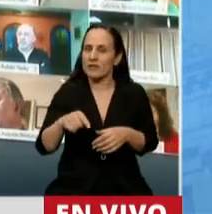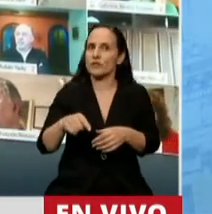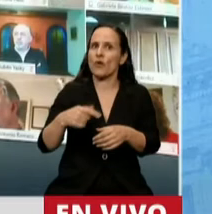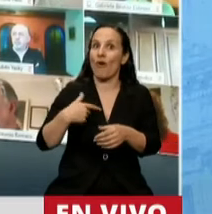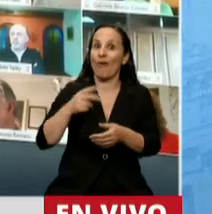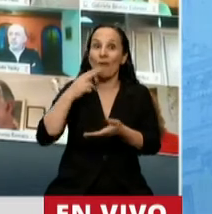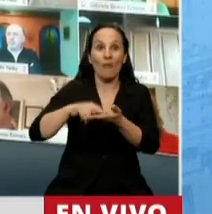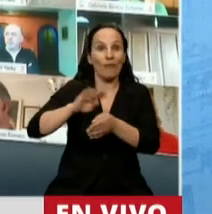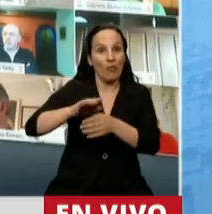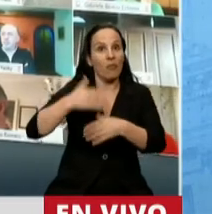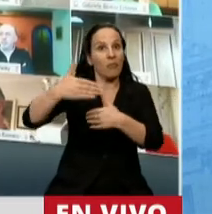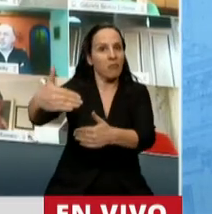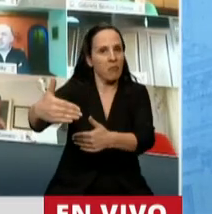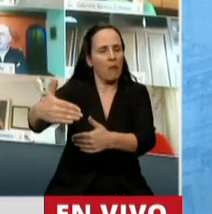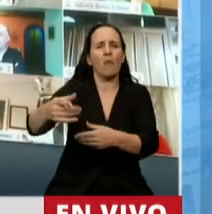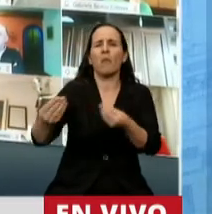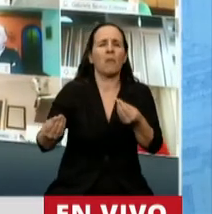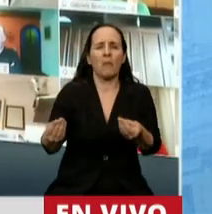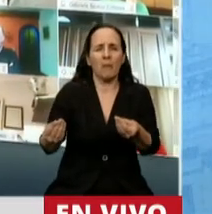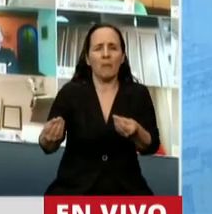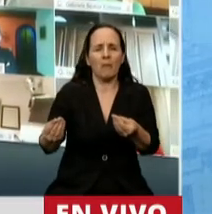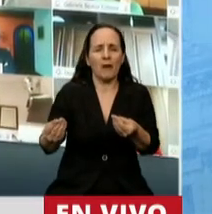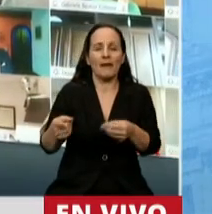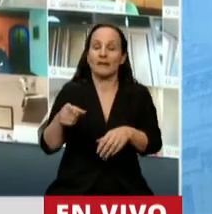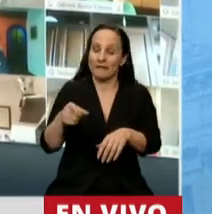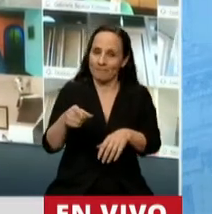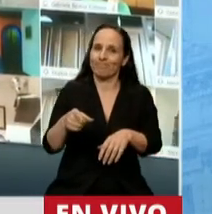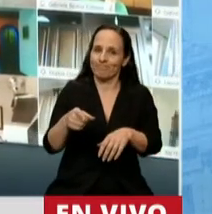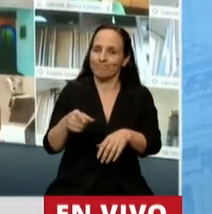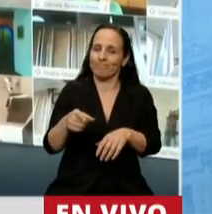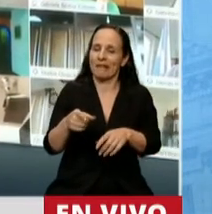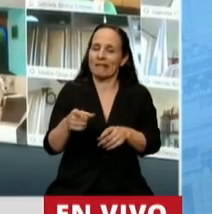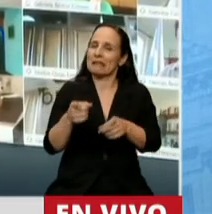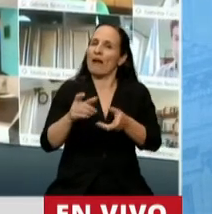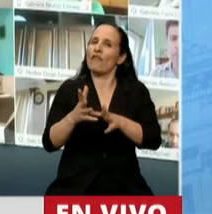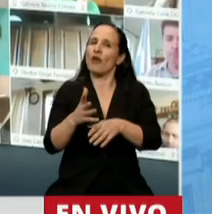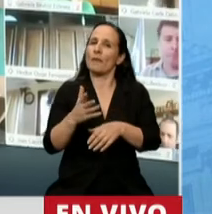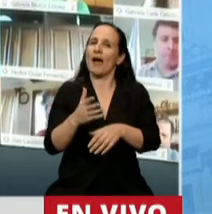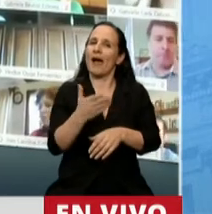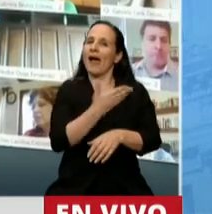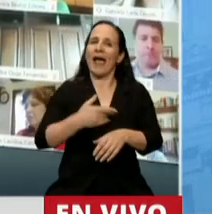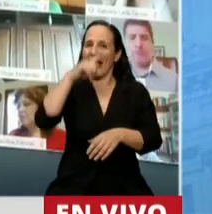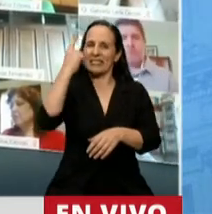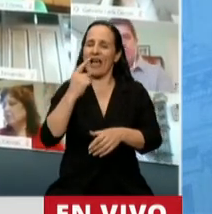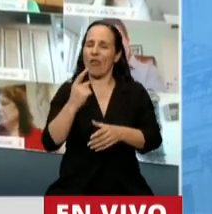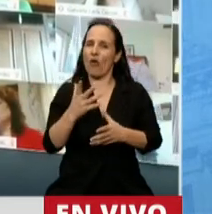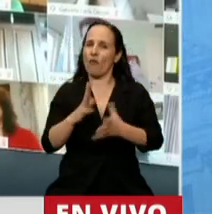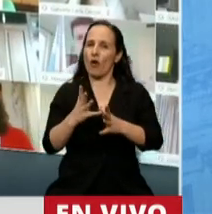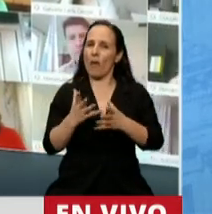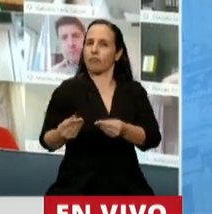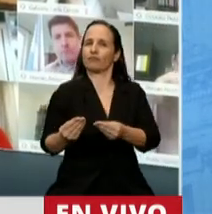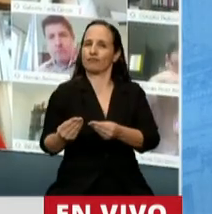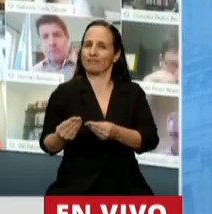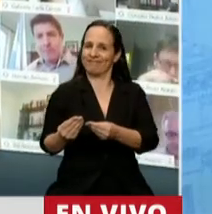acompaña a las exigencias necesarias que tiene que tener un Estado presente. Hoy escucho